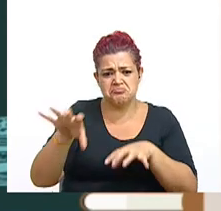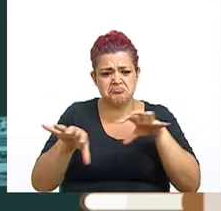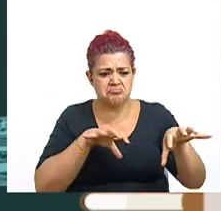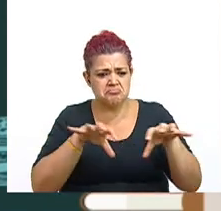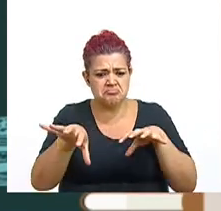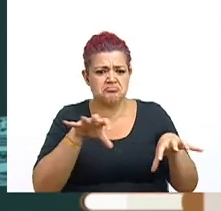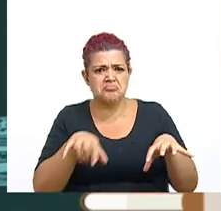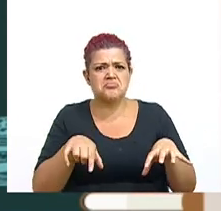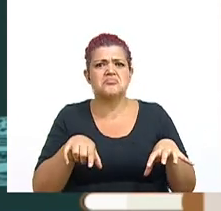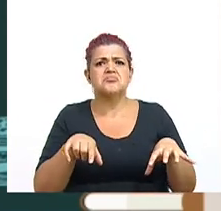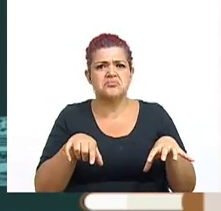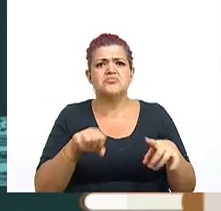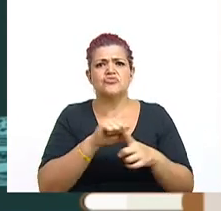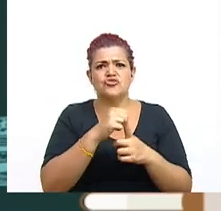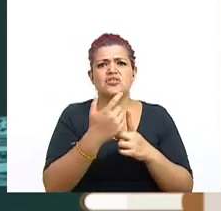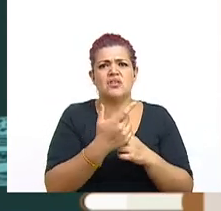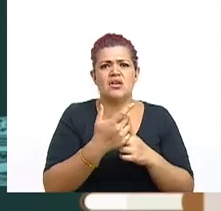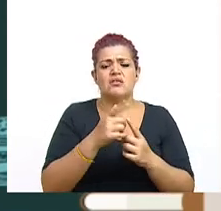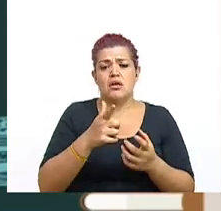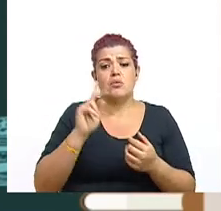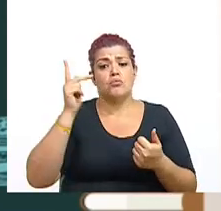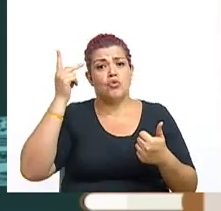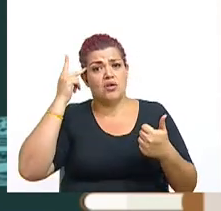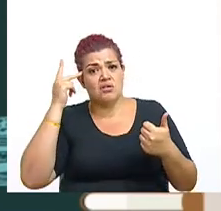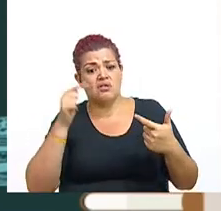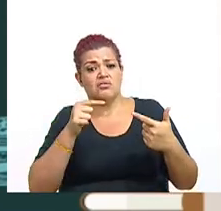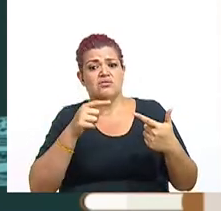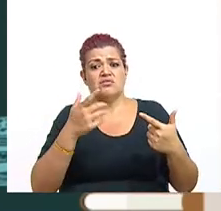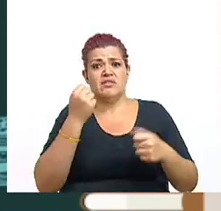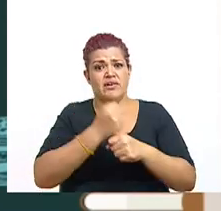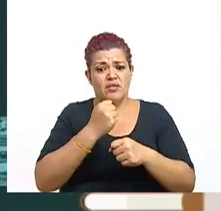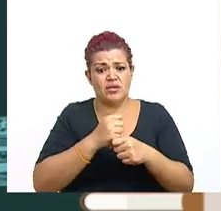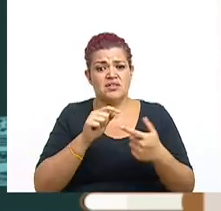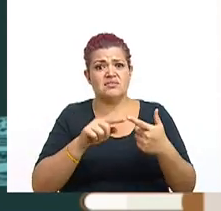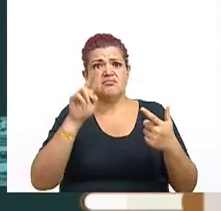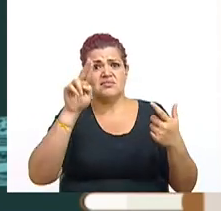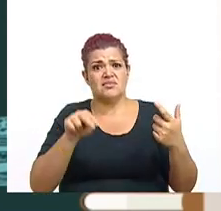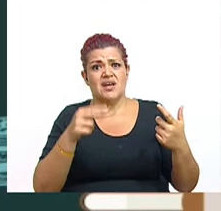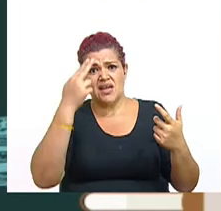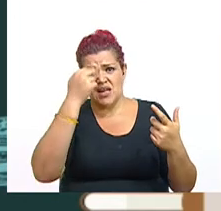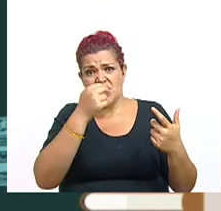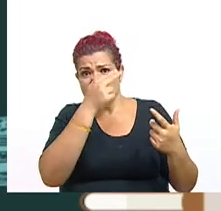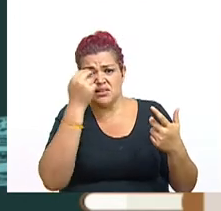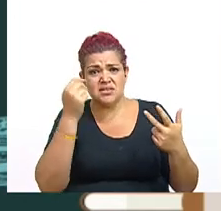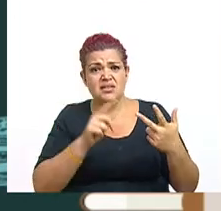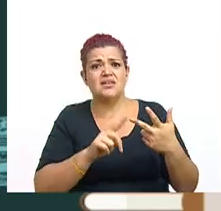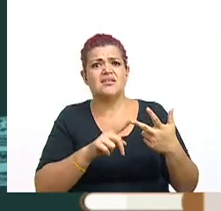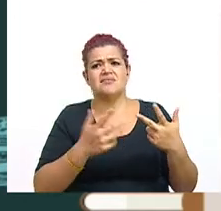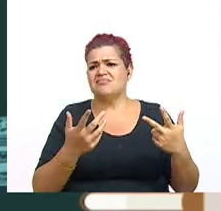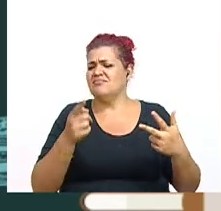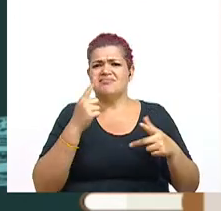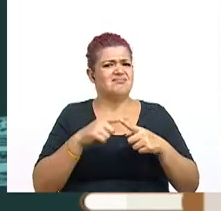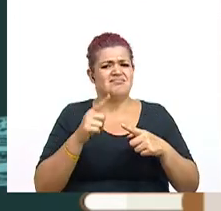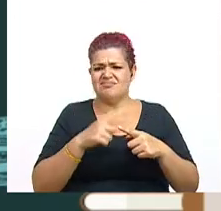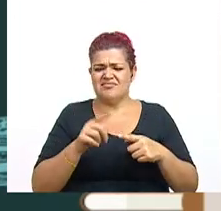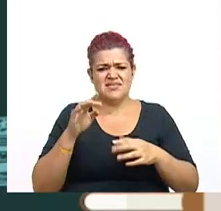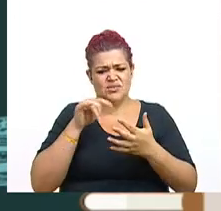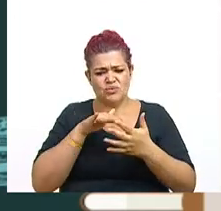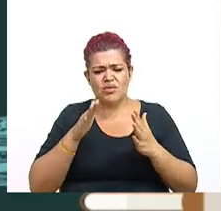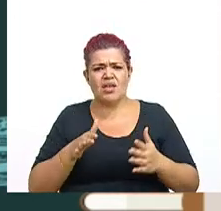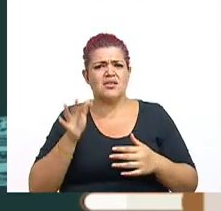costarricense. Políticos, trabajadores, iglesia católica, sectores sociales, gremiales, estudiantes,